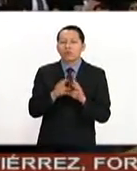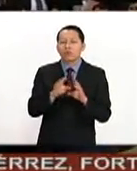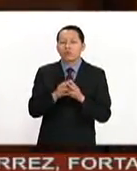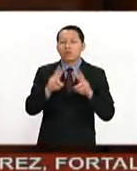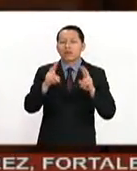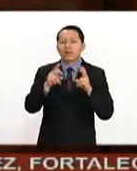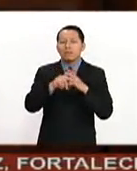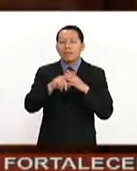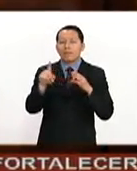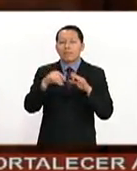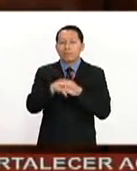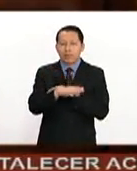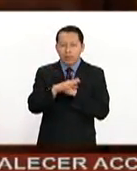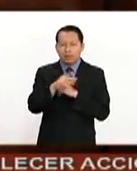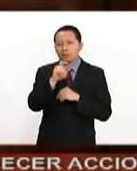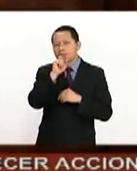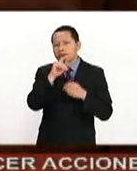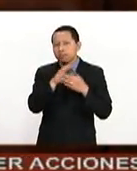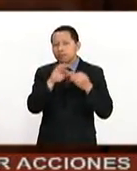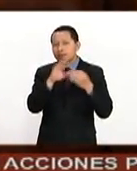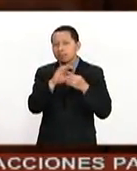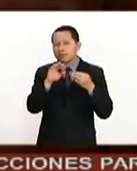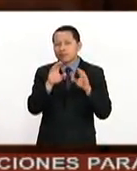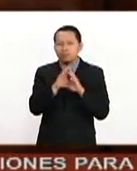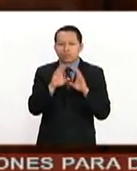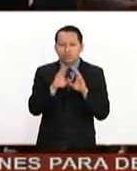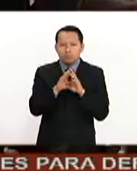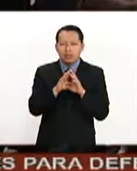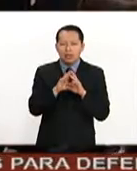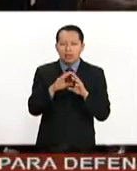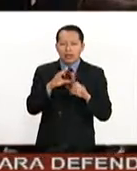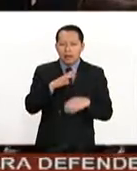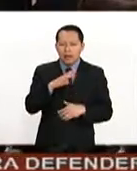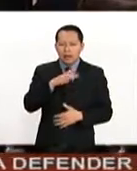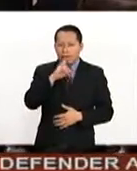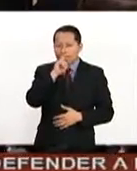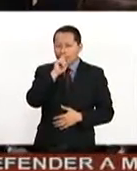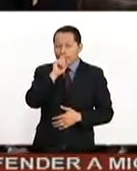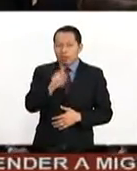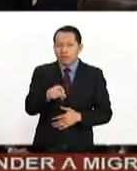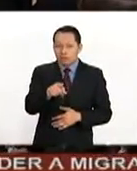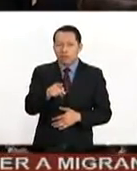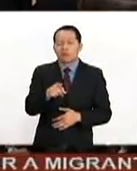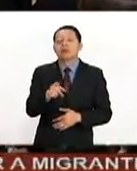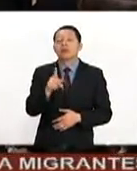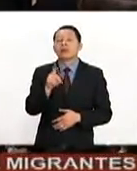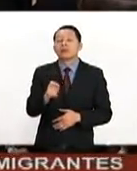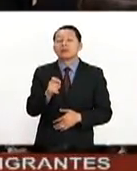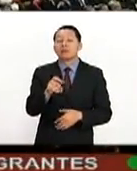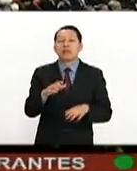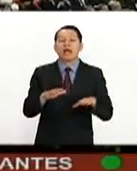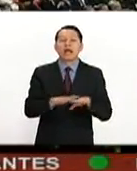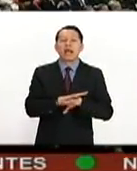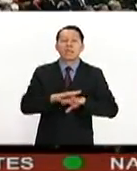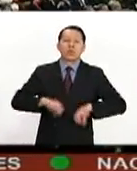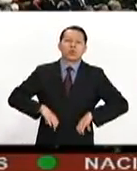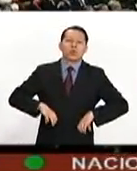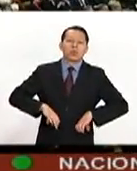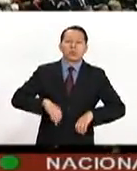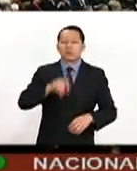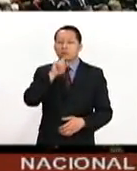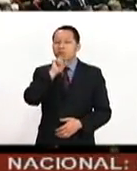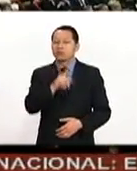migratorio que creo que vale la pena descartar, destacar fue ese aparente cambio de postura por parte del